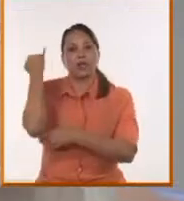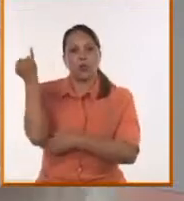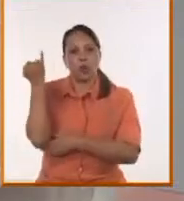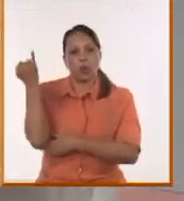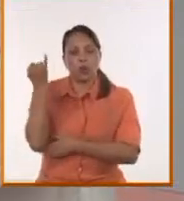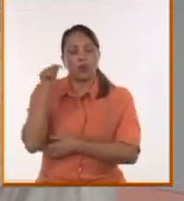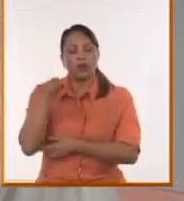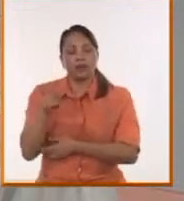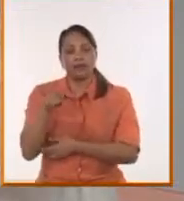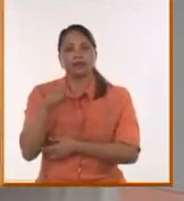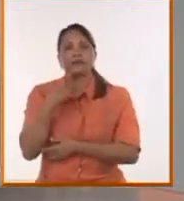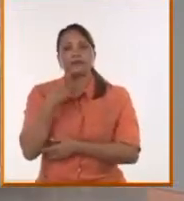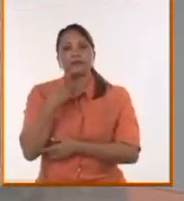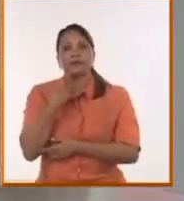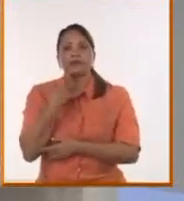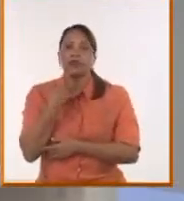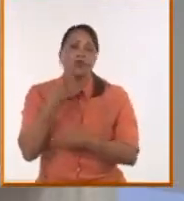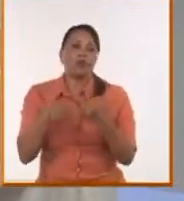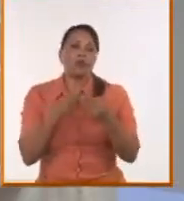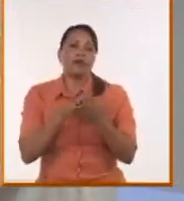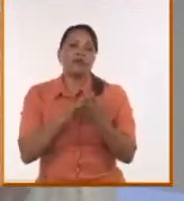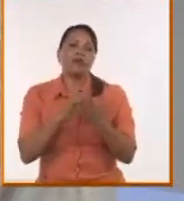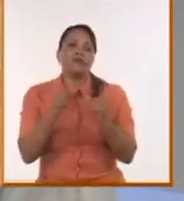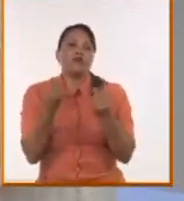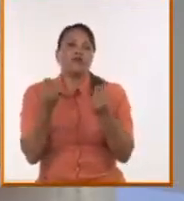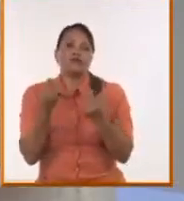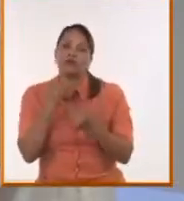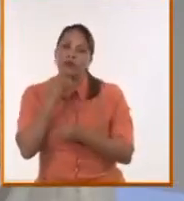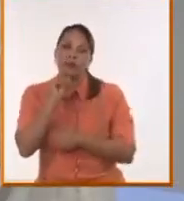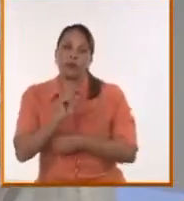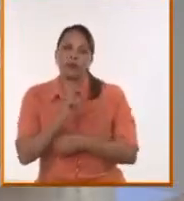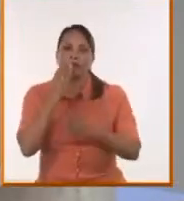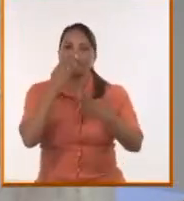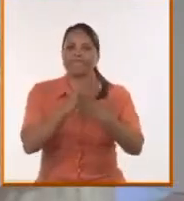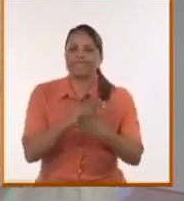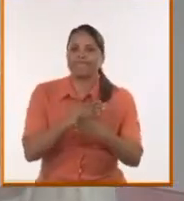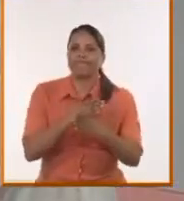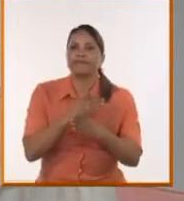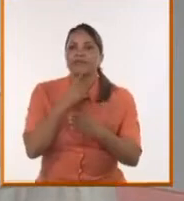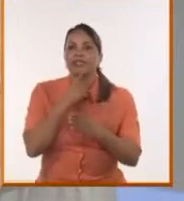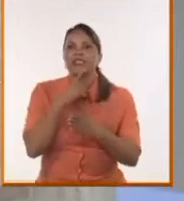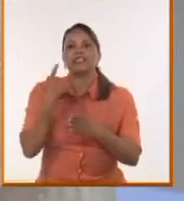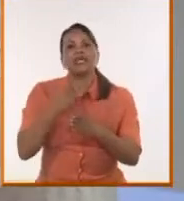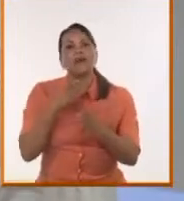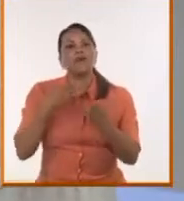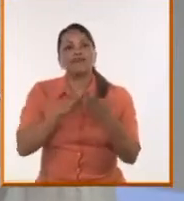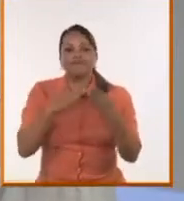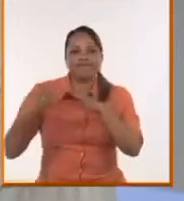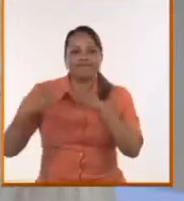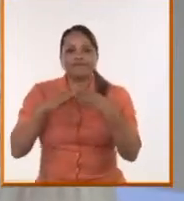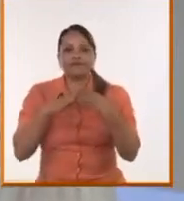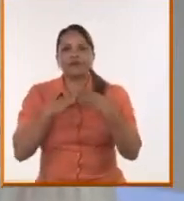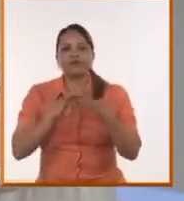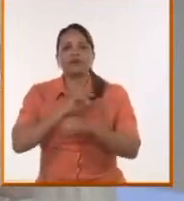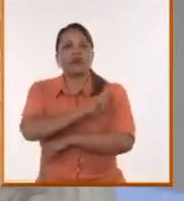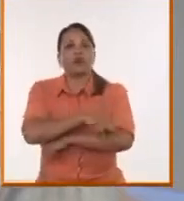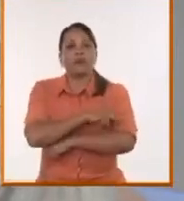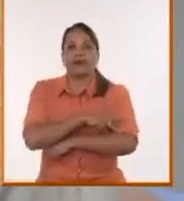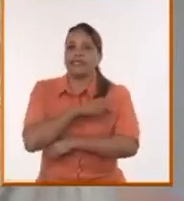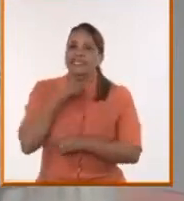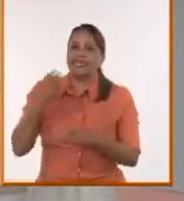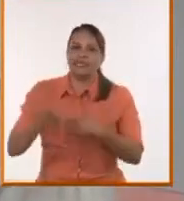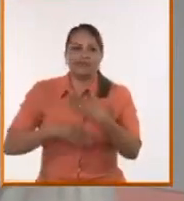sur del continente, sin poder hacer mucho, porque hay una arremetida de la derecha, decir, estamos en plena disputa, una disputa violenta,